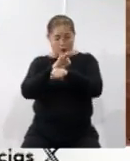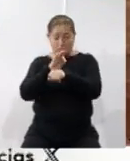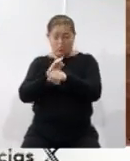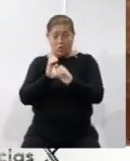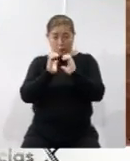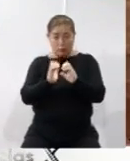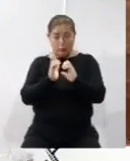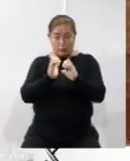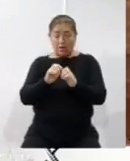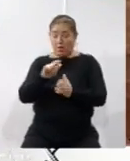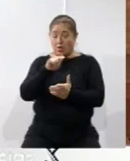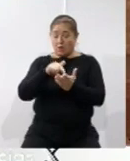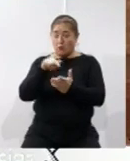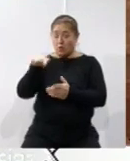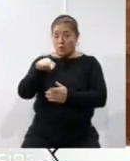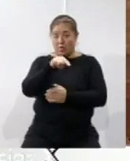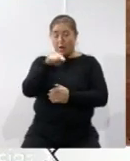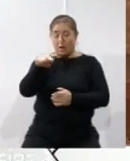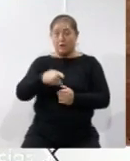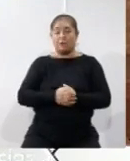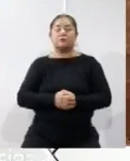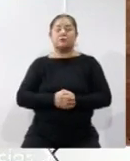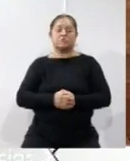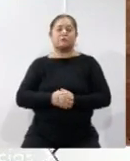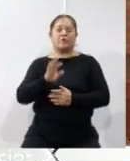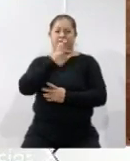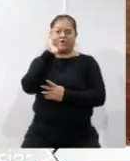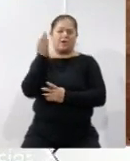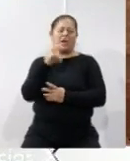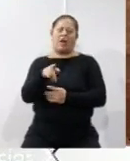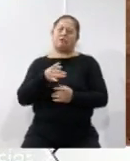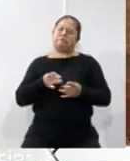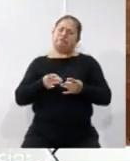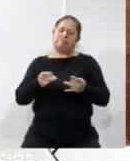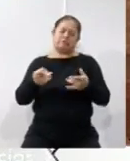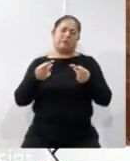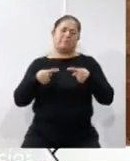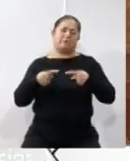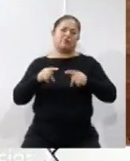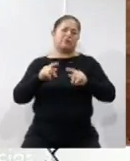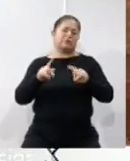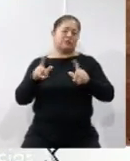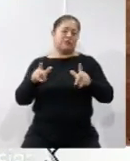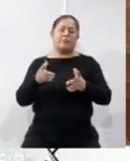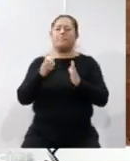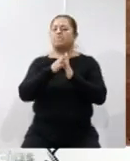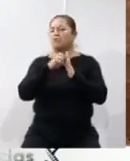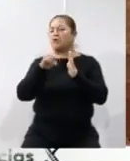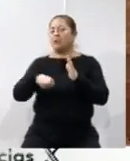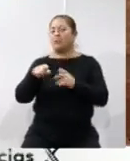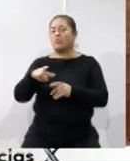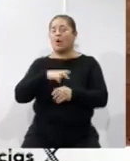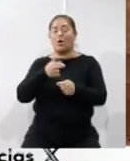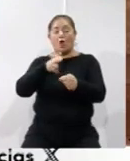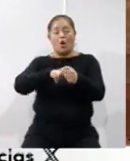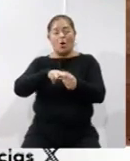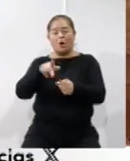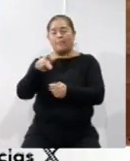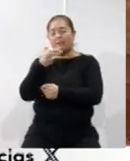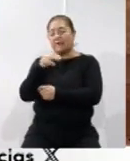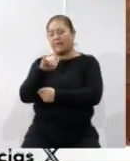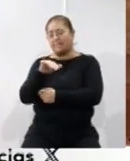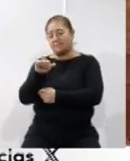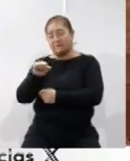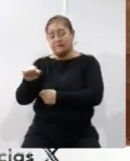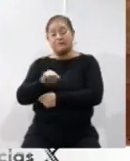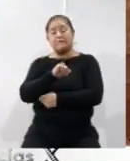resguardar inmuebles de carácter federal que son muy sensibles a la población de Tlaxcala, ya sean clínicas del IMSS, instalaciones